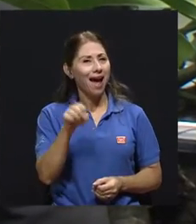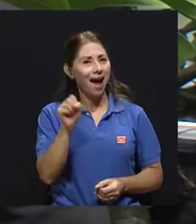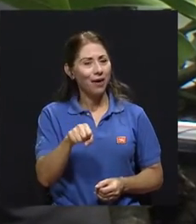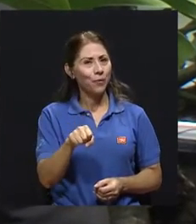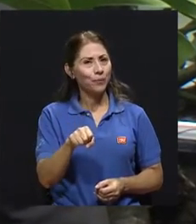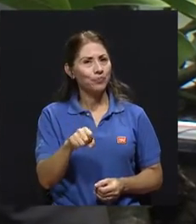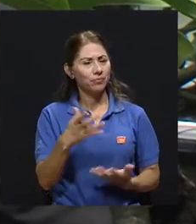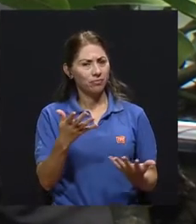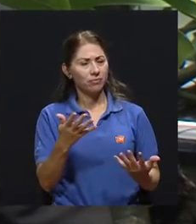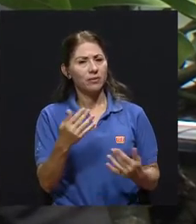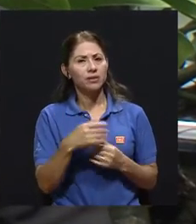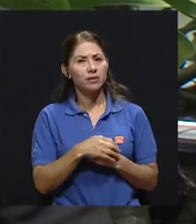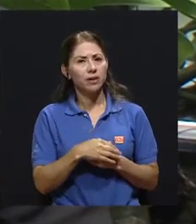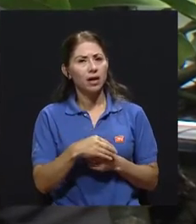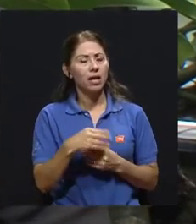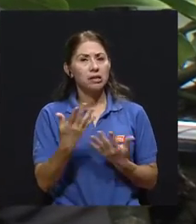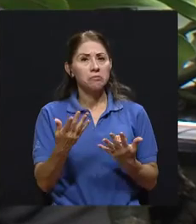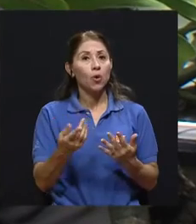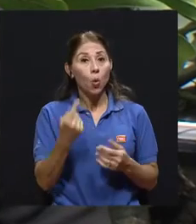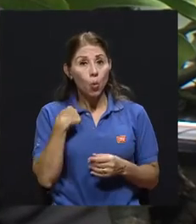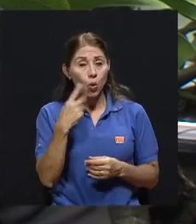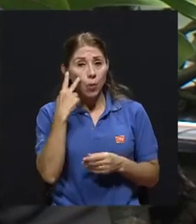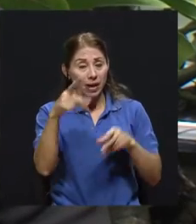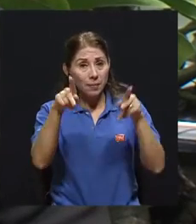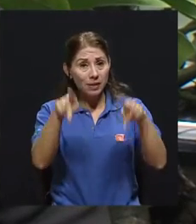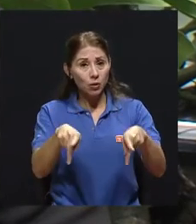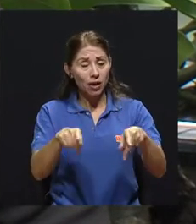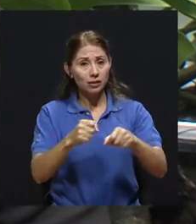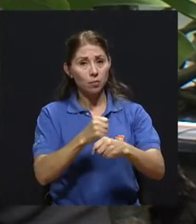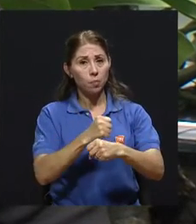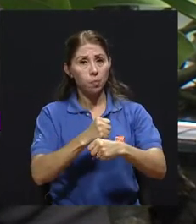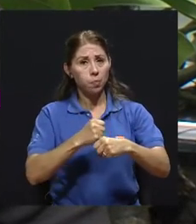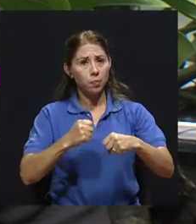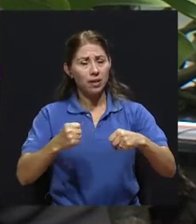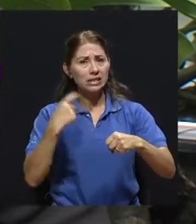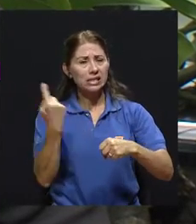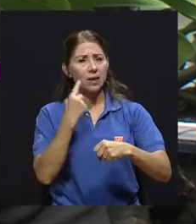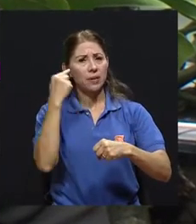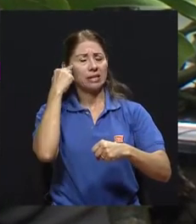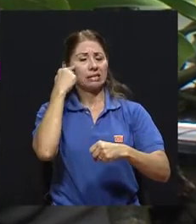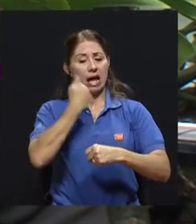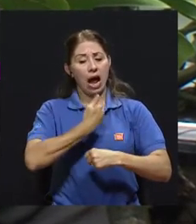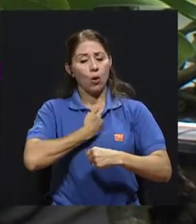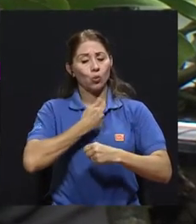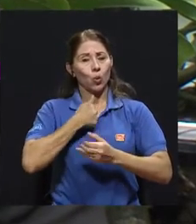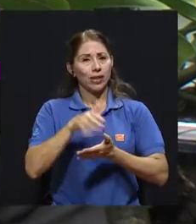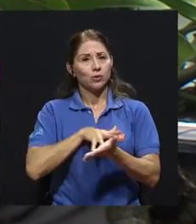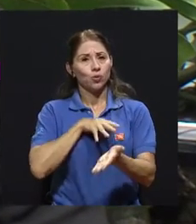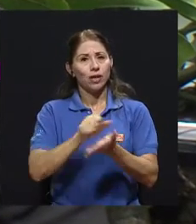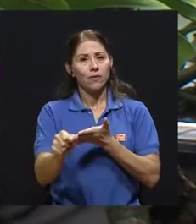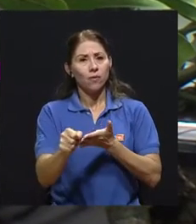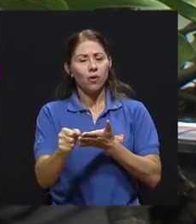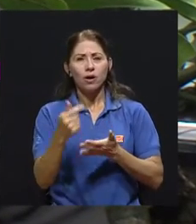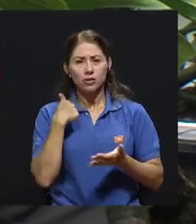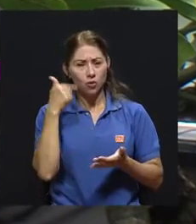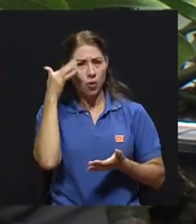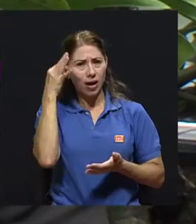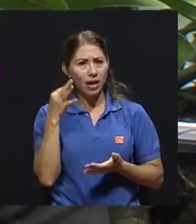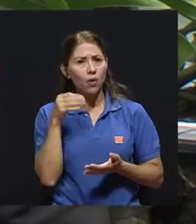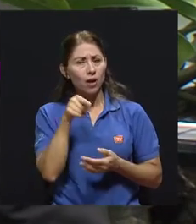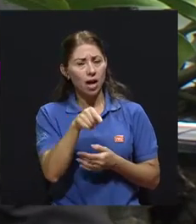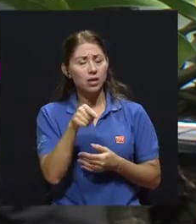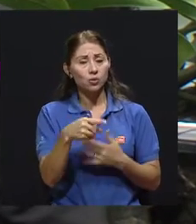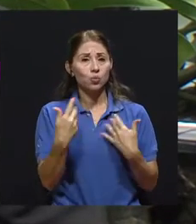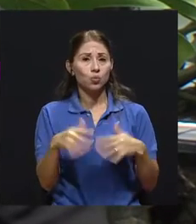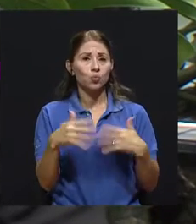El pensamiento autodestructivo es algo que uno muy frecuentemente ve en las personas con obesidad y pues